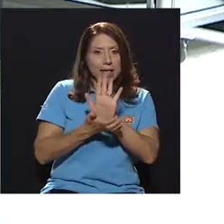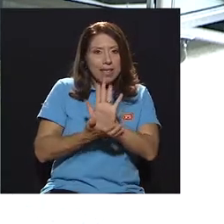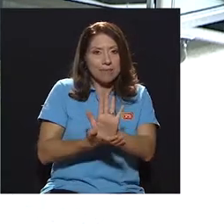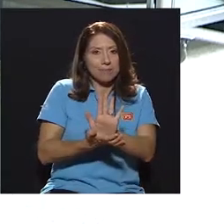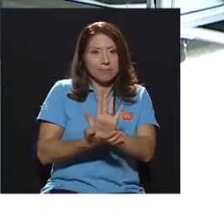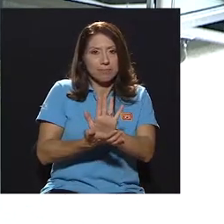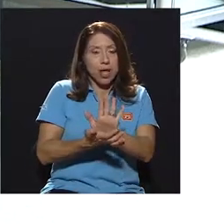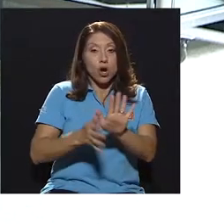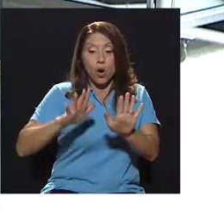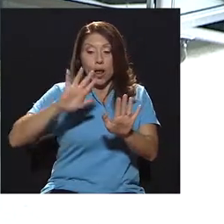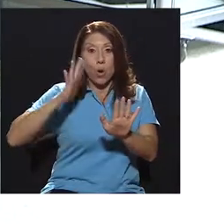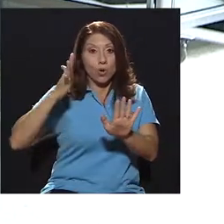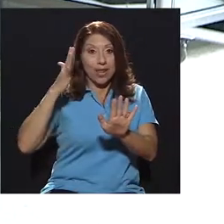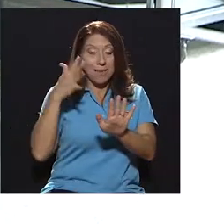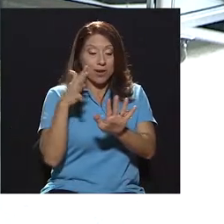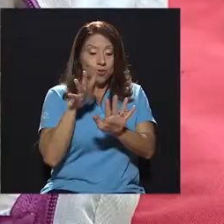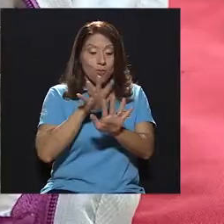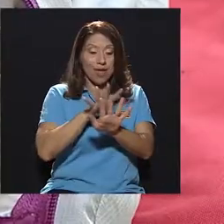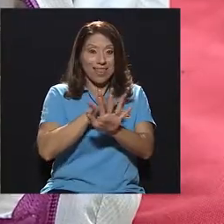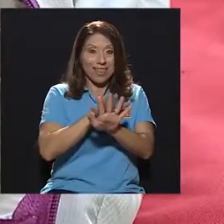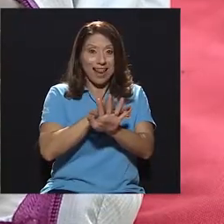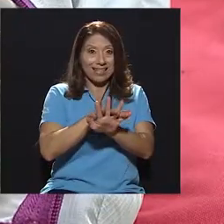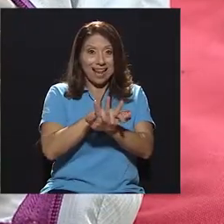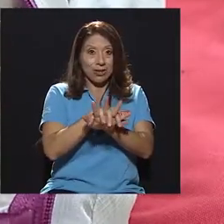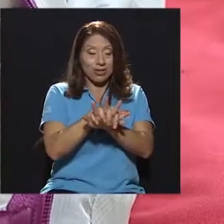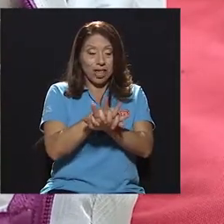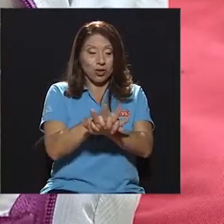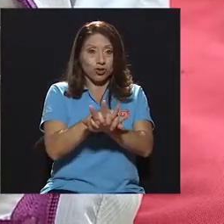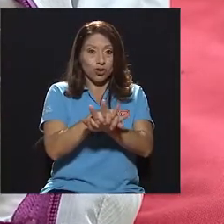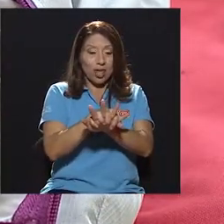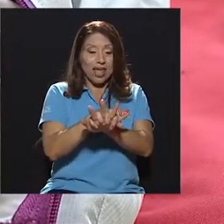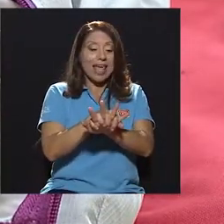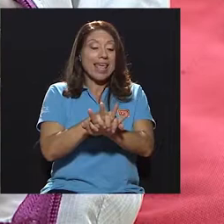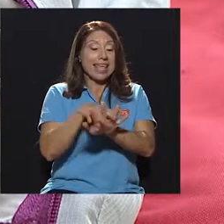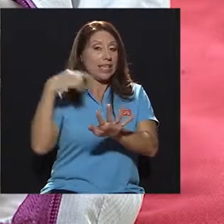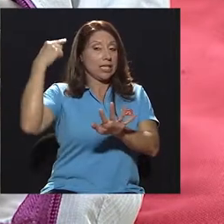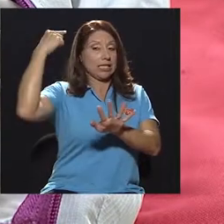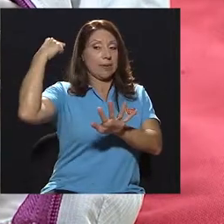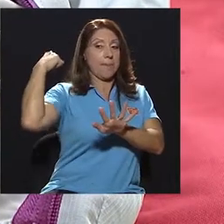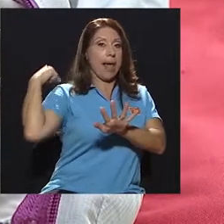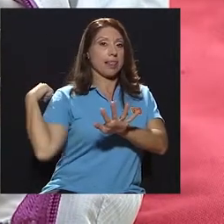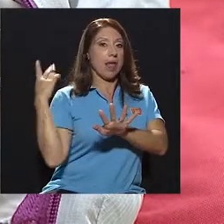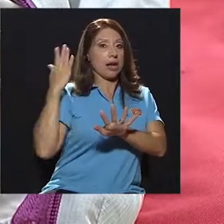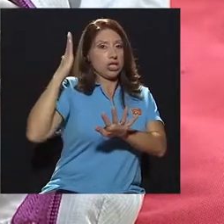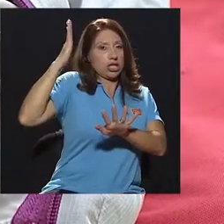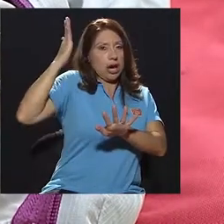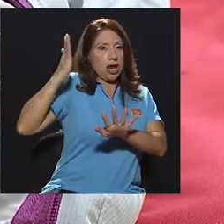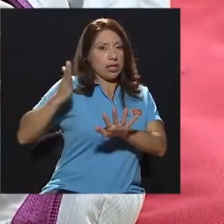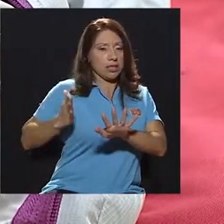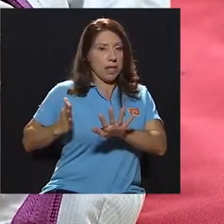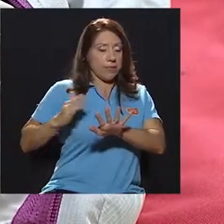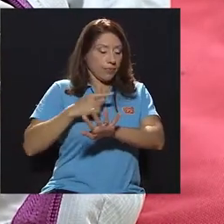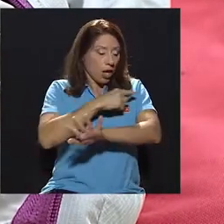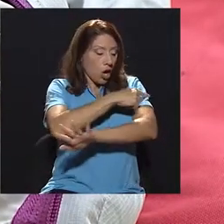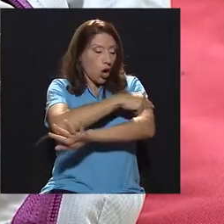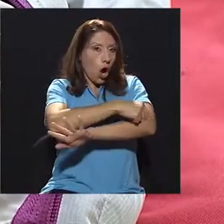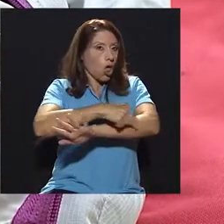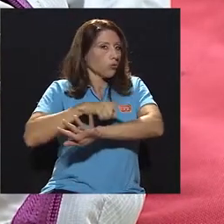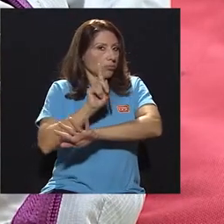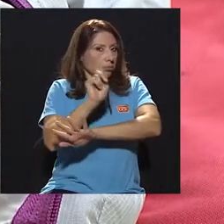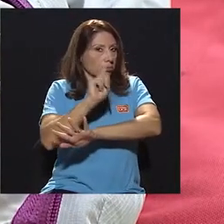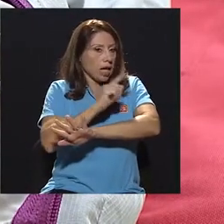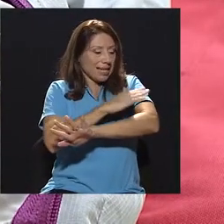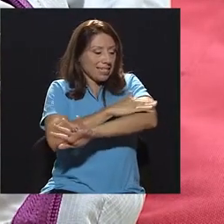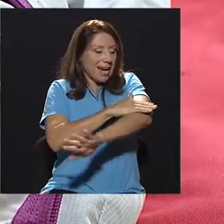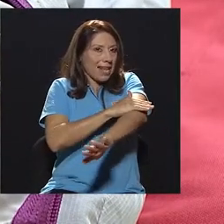entrelazar mis dedos, ¿de acuerdo? Y con codos rectos, con espalda recta empiezo a comprimir